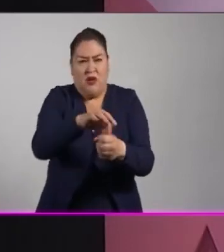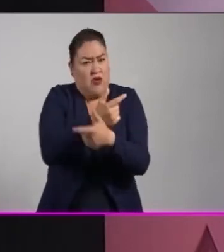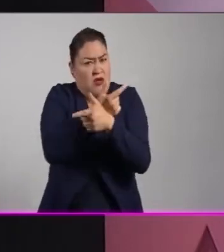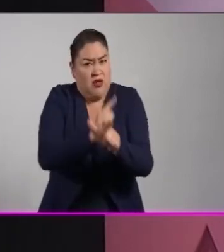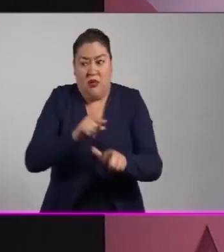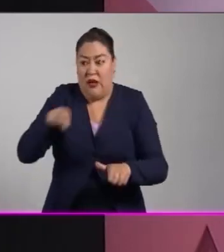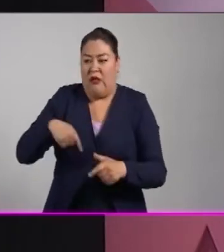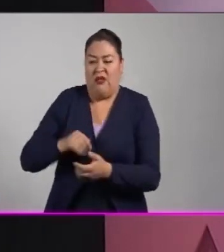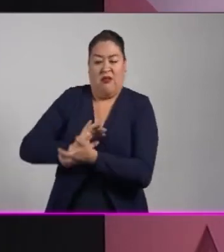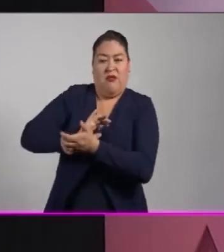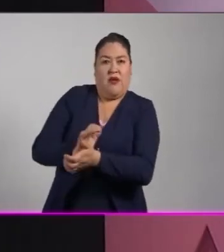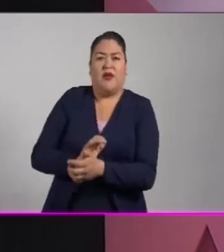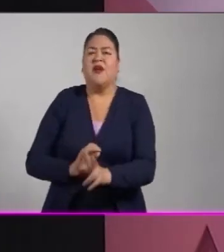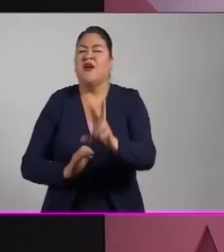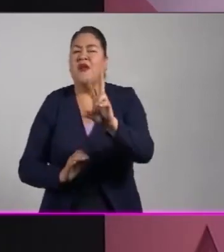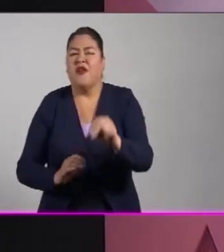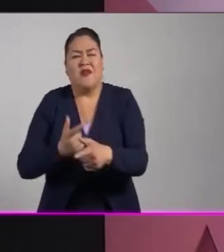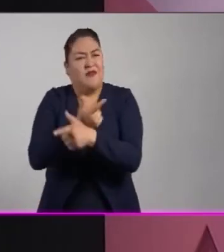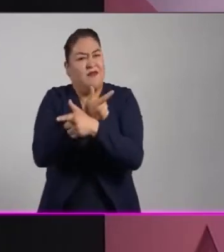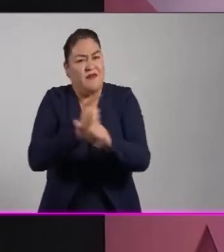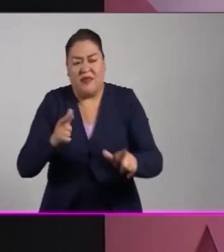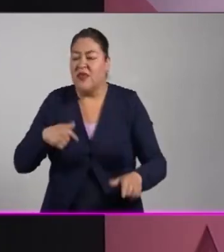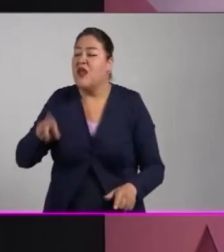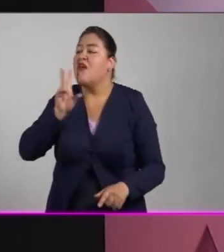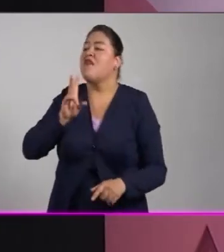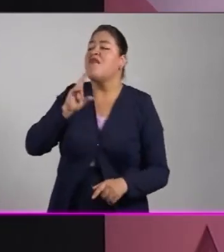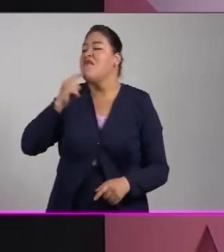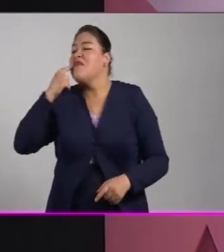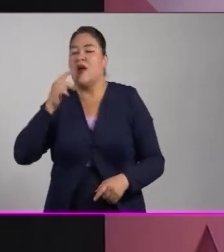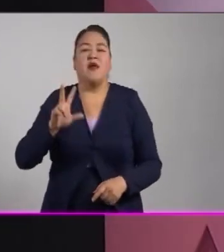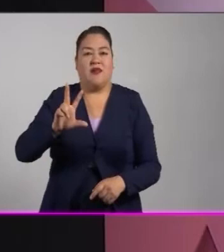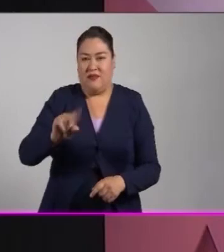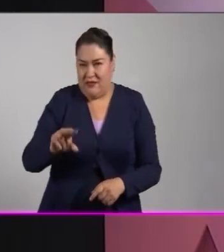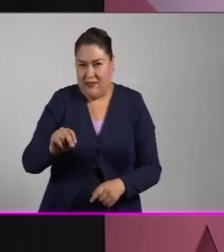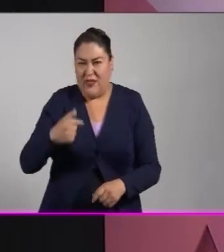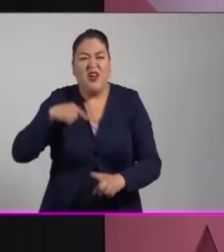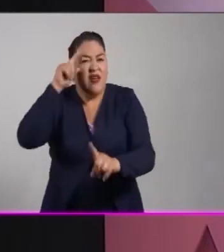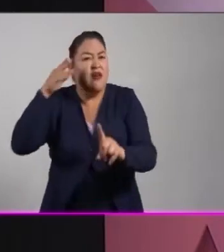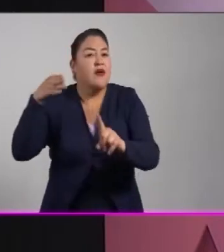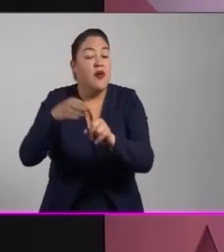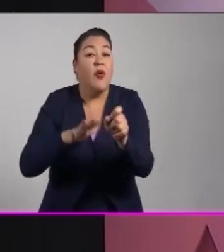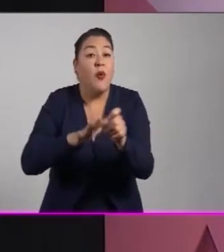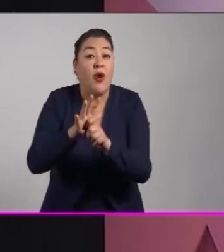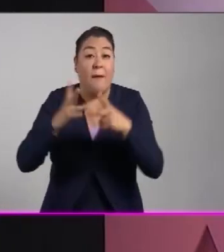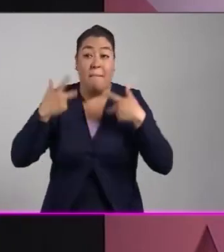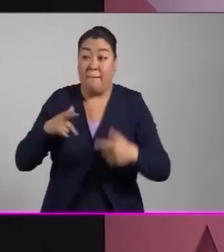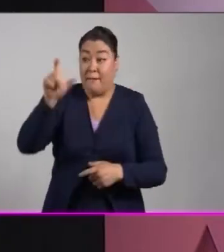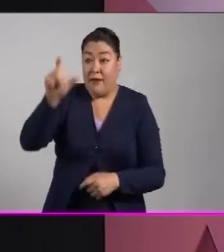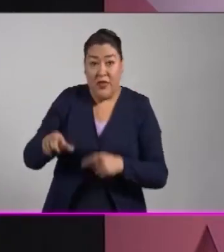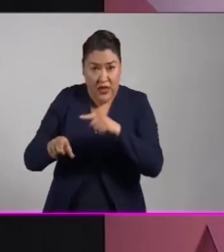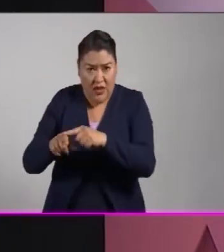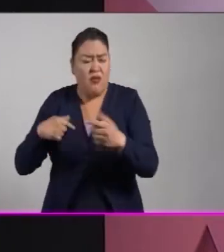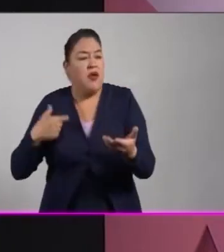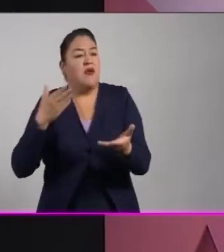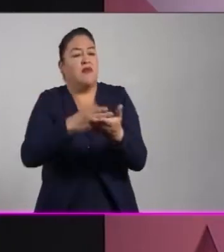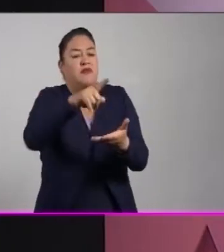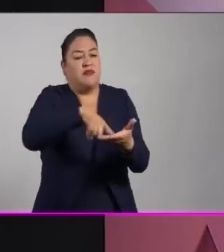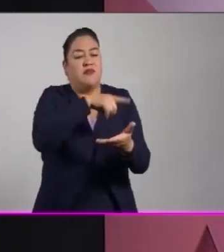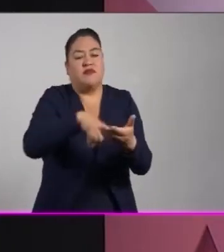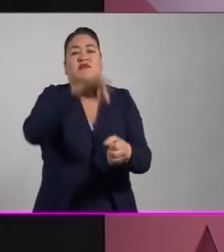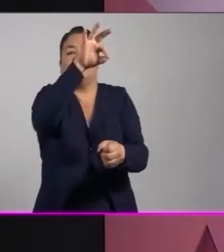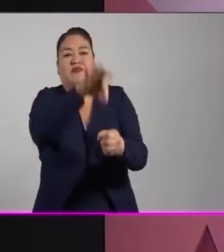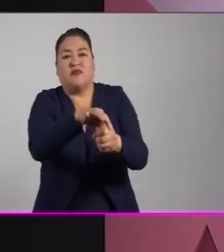discriminación y sin ningún tipo de condicionamiento. ¿Qué es lo que buscamos? Que la persona pueda votar aun y cuando su